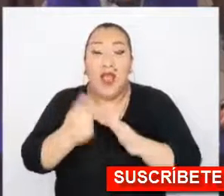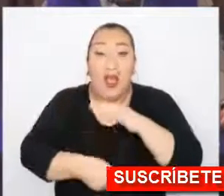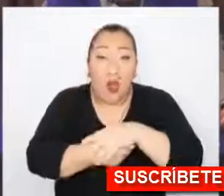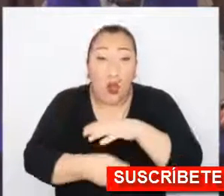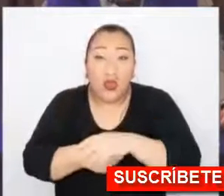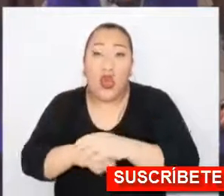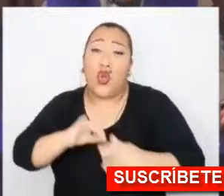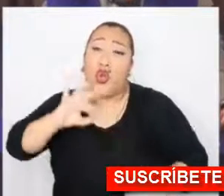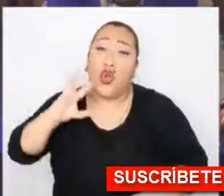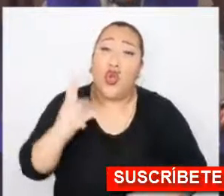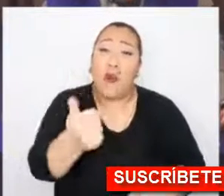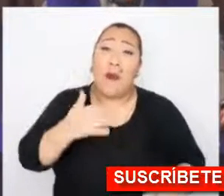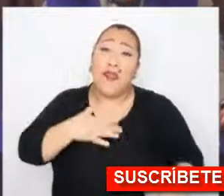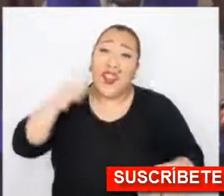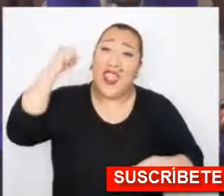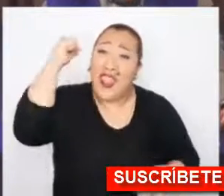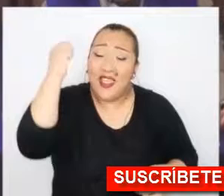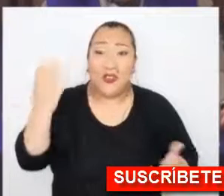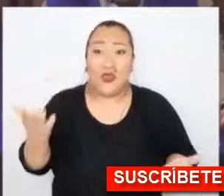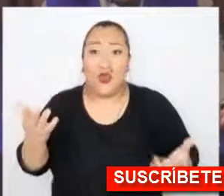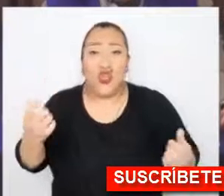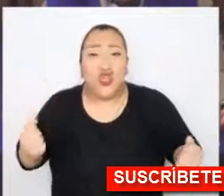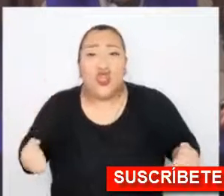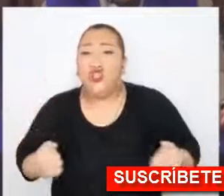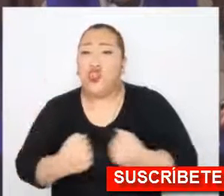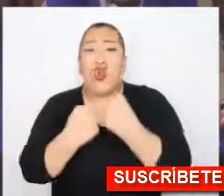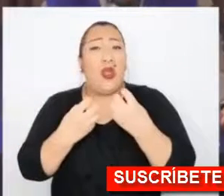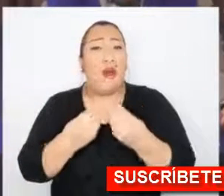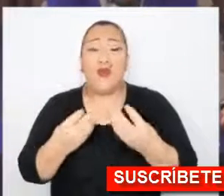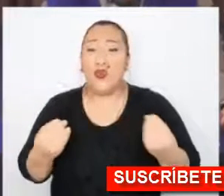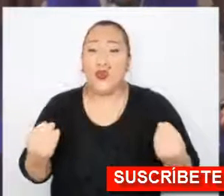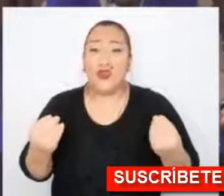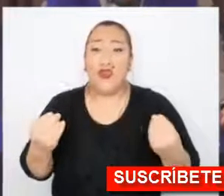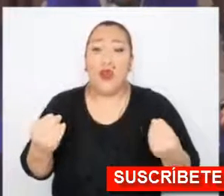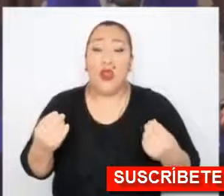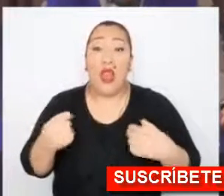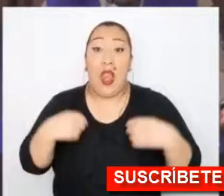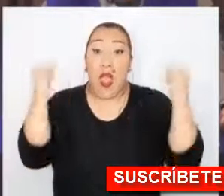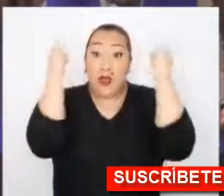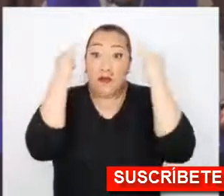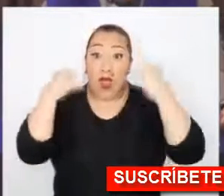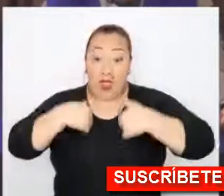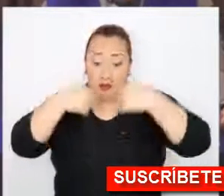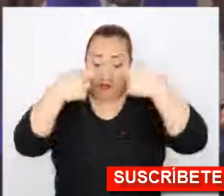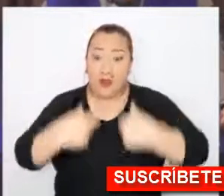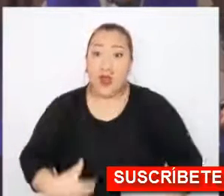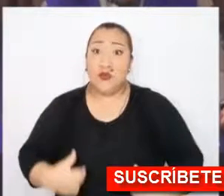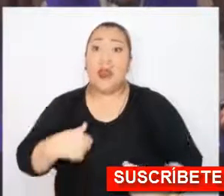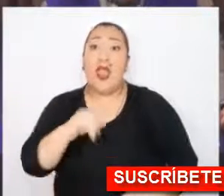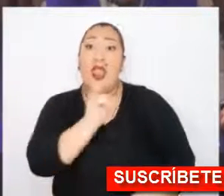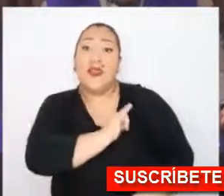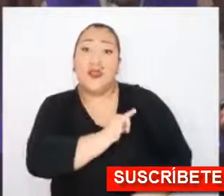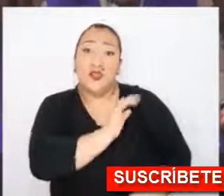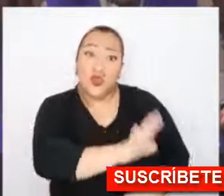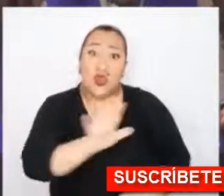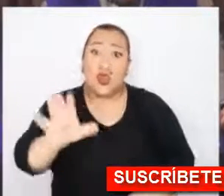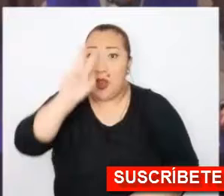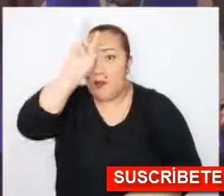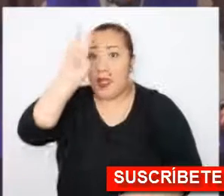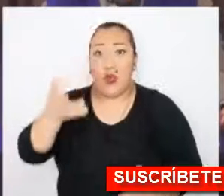nos sustrae derechos, nos roba derechos. Afecta muy severamente la moral de la propia